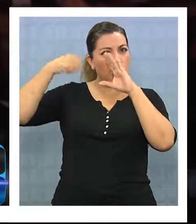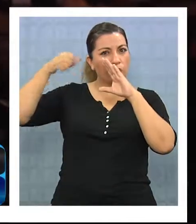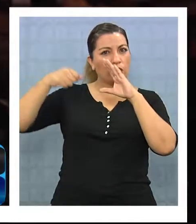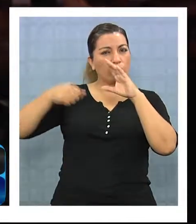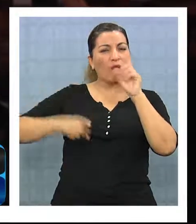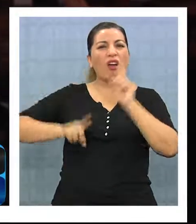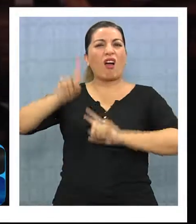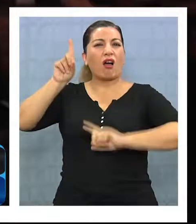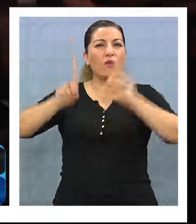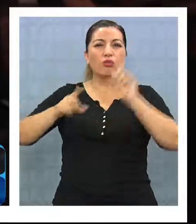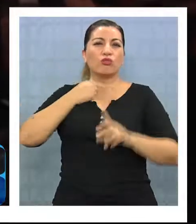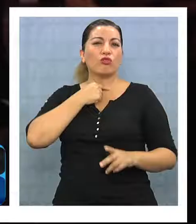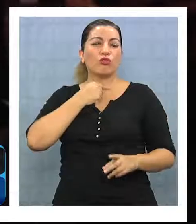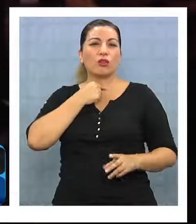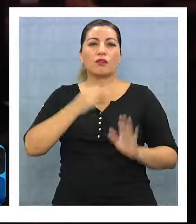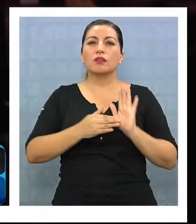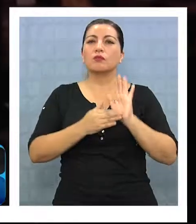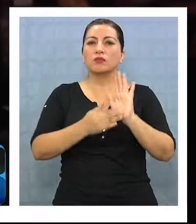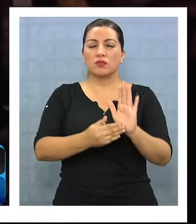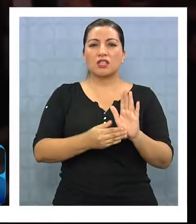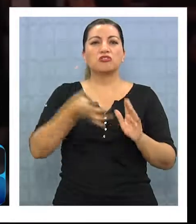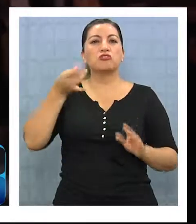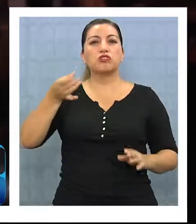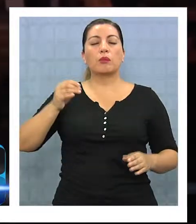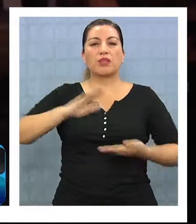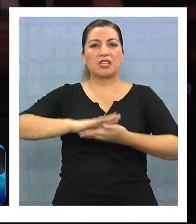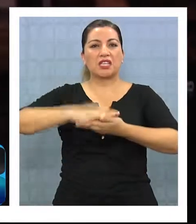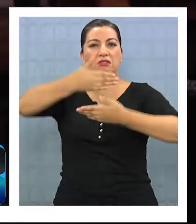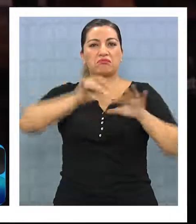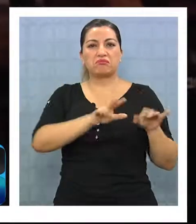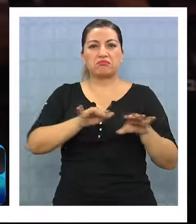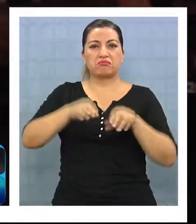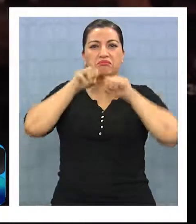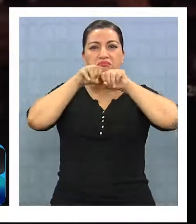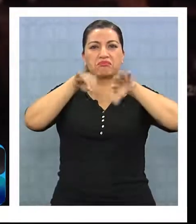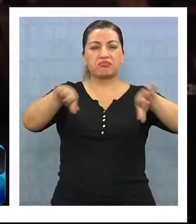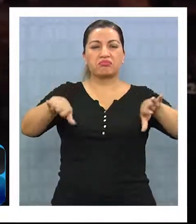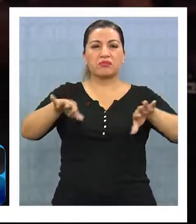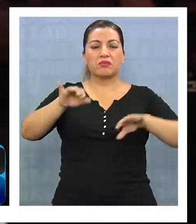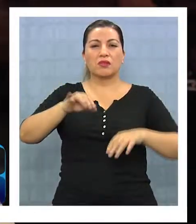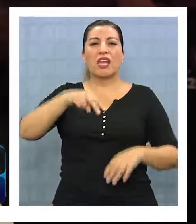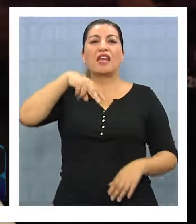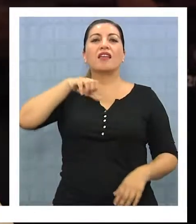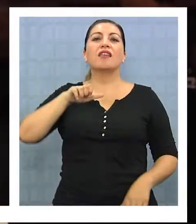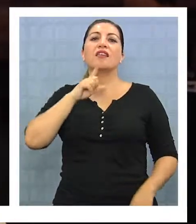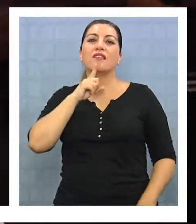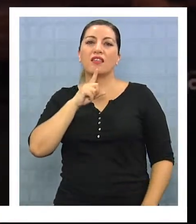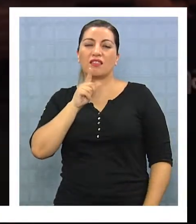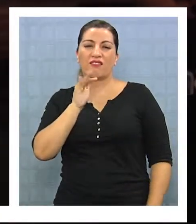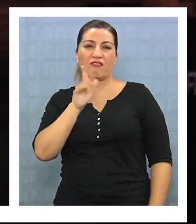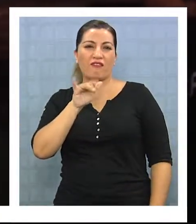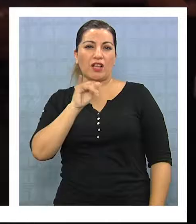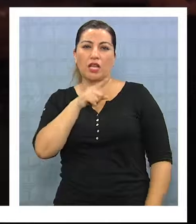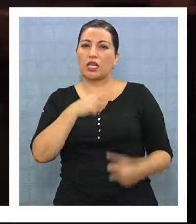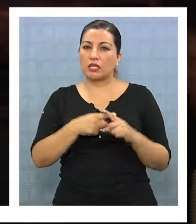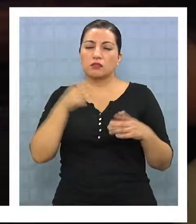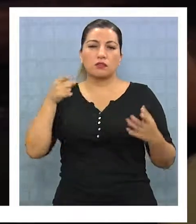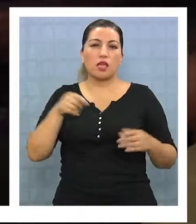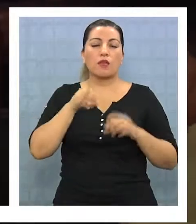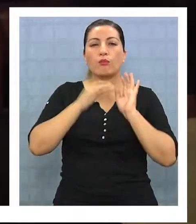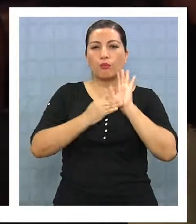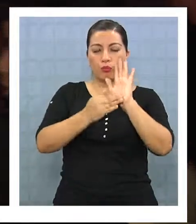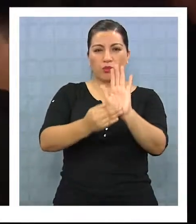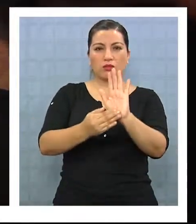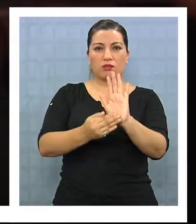cine, se van directo a las plataformas digitales y ahí las ven, Netflix, bueno, en fin, se van ahí porque la verdad que no